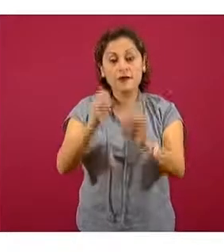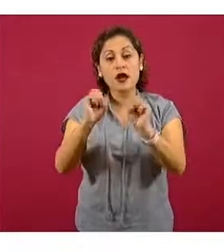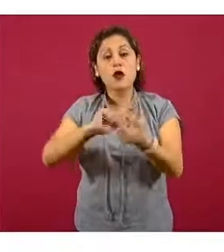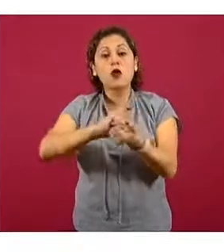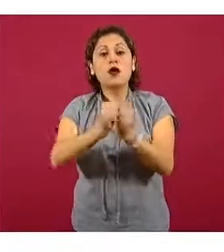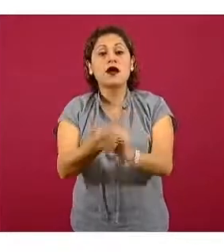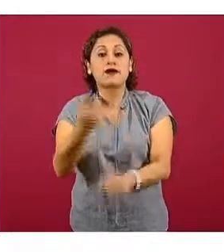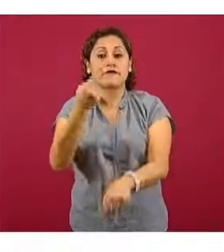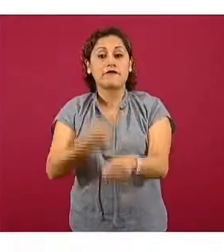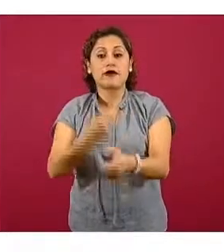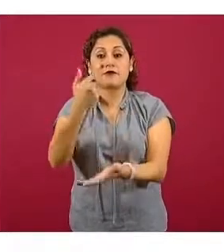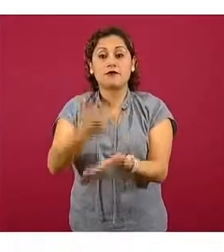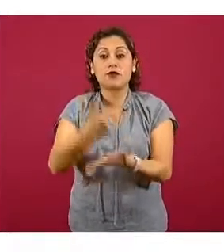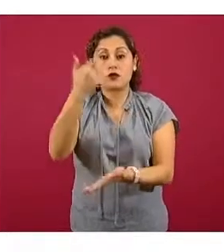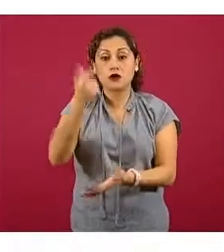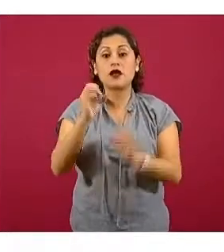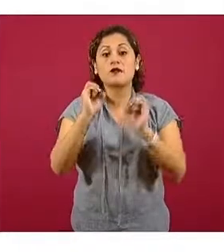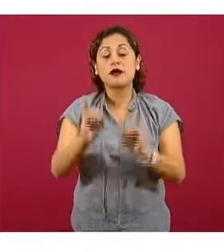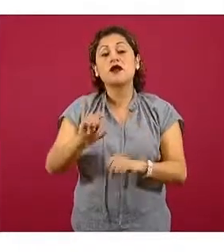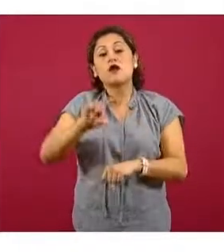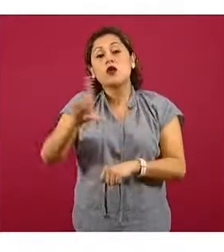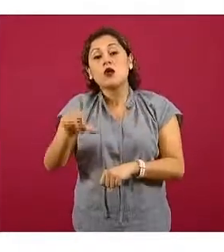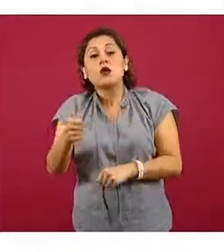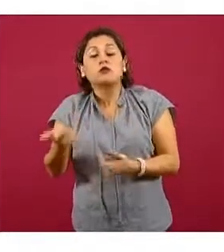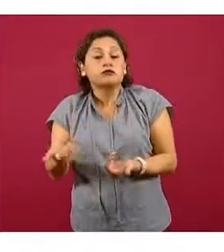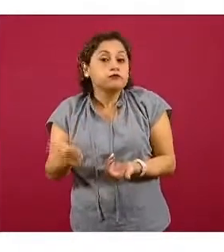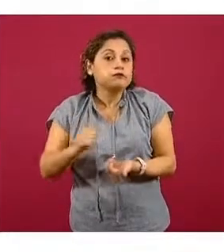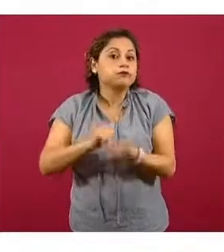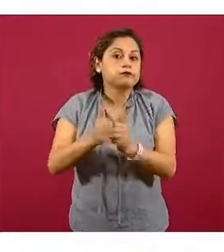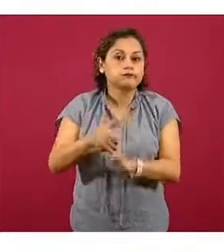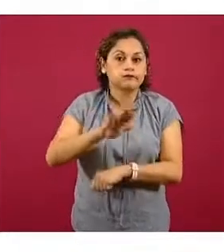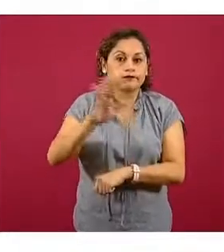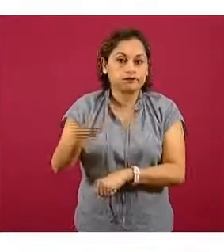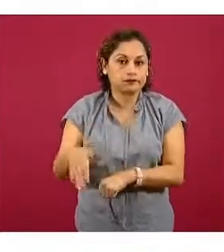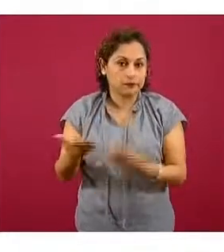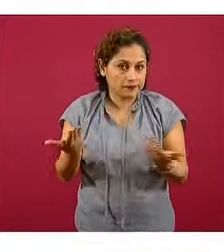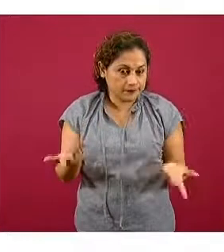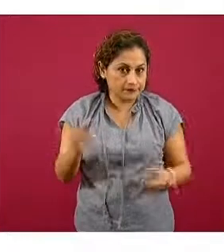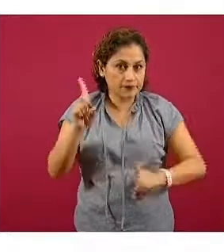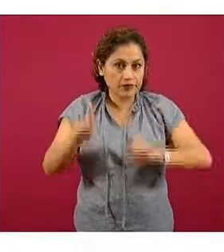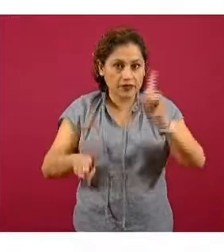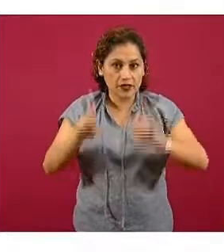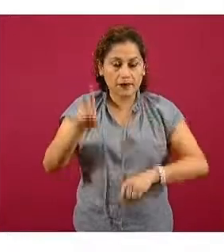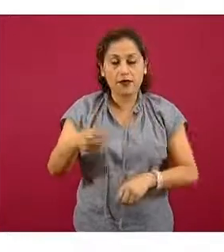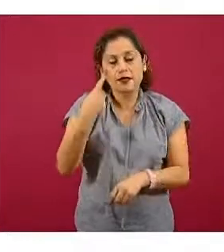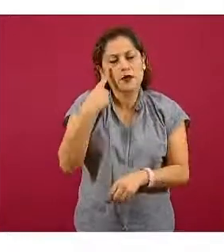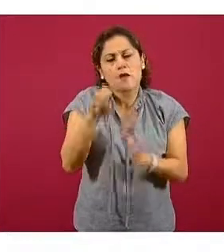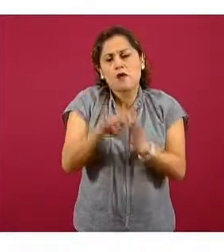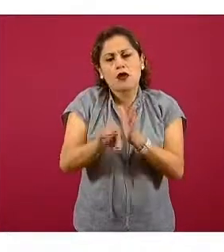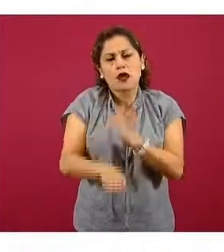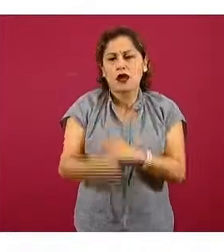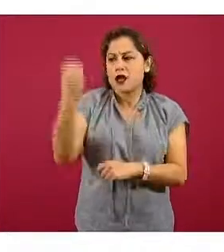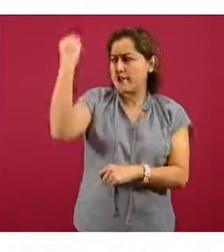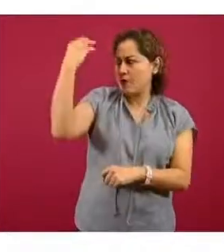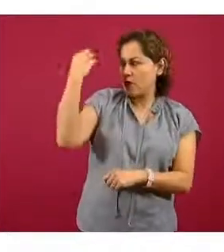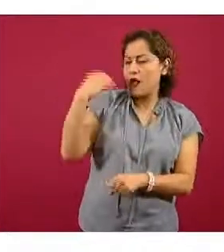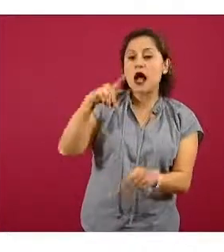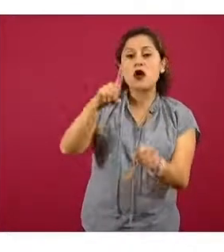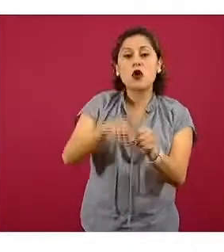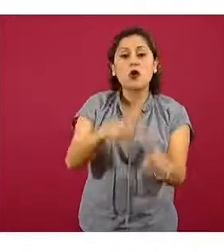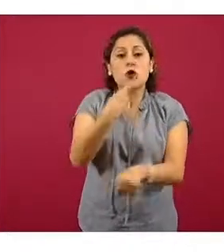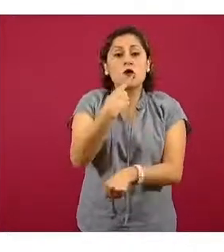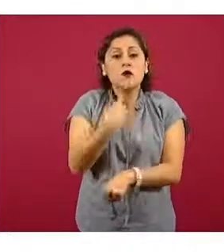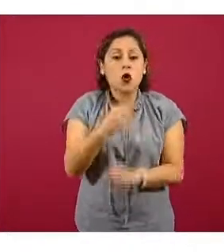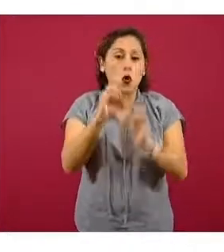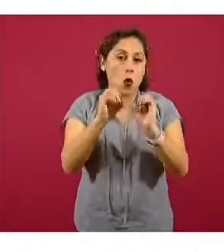fallecer a causa de las complicaciones de la enfermedad. Si estamos en una entidad con el color rojo o el color naranja, estamos